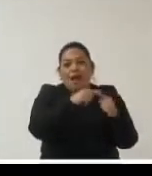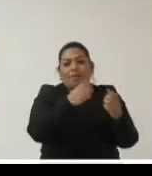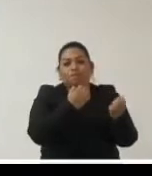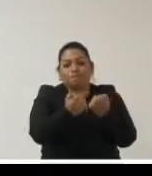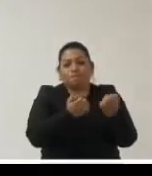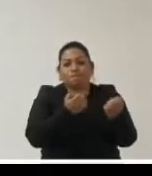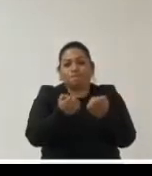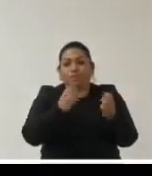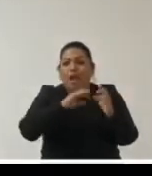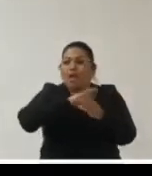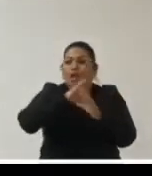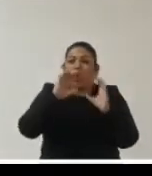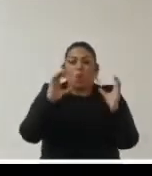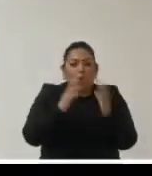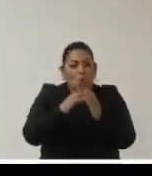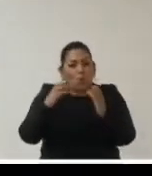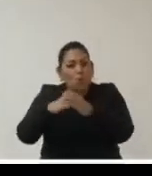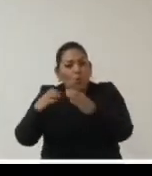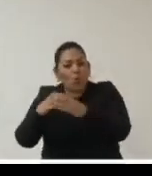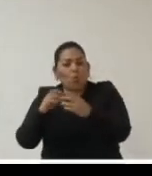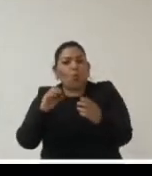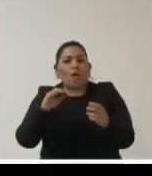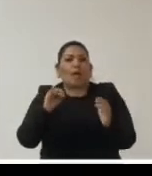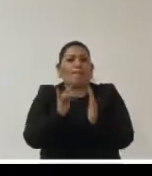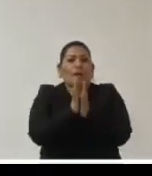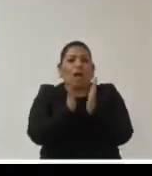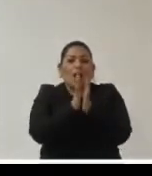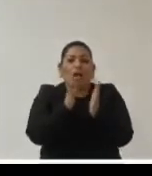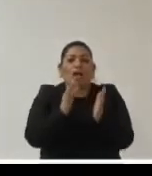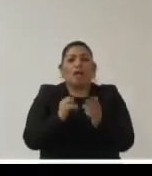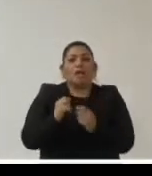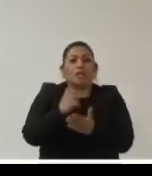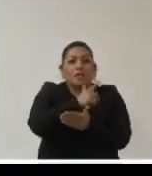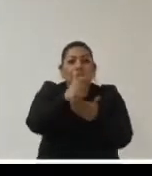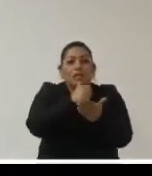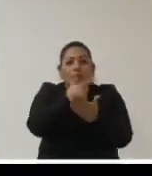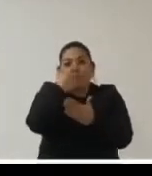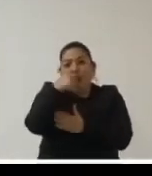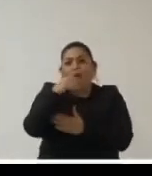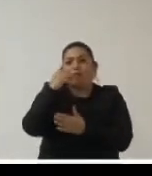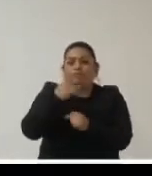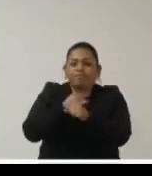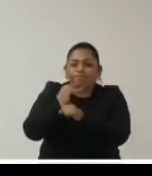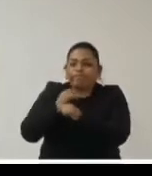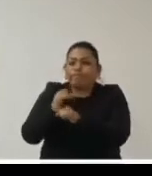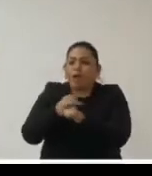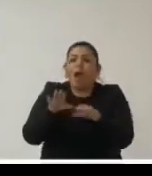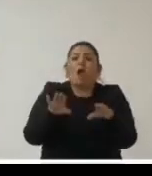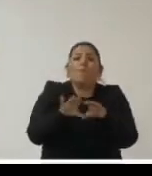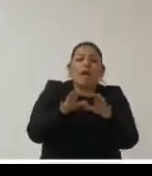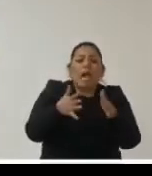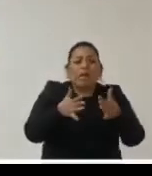todos los comités de participación ciudadana de las entidades federativas para hacer una exploración de cómo iba la información